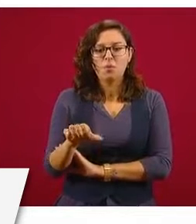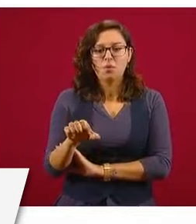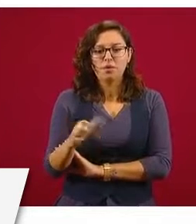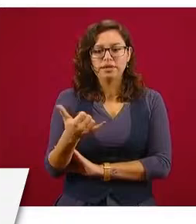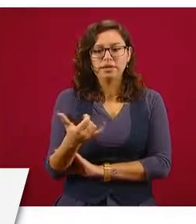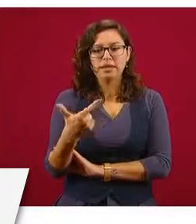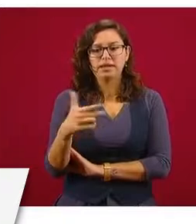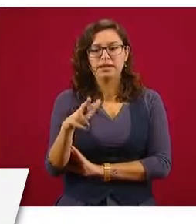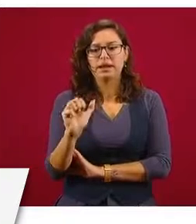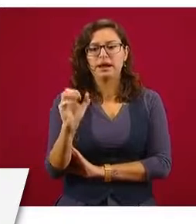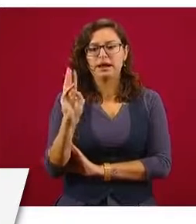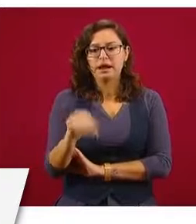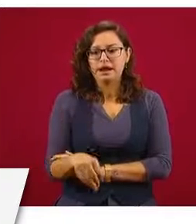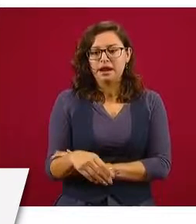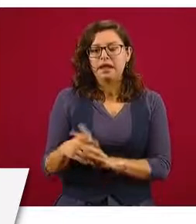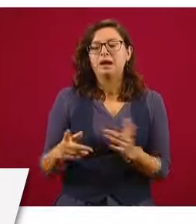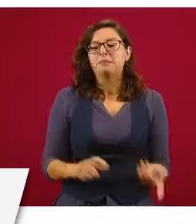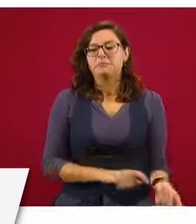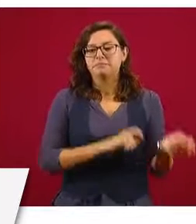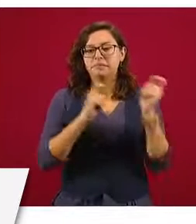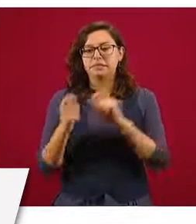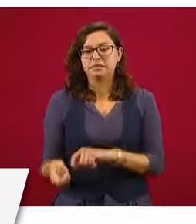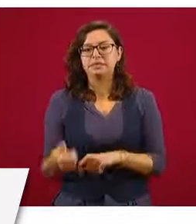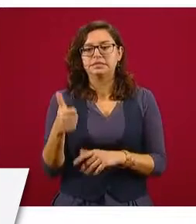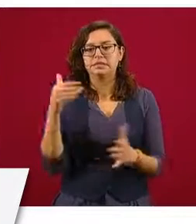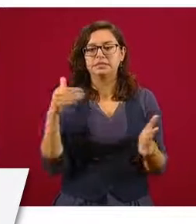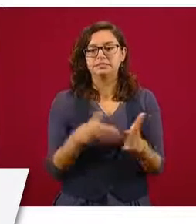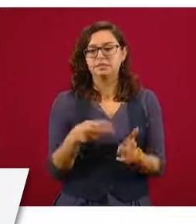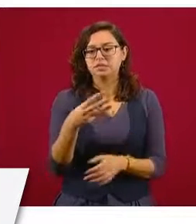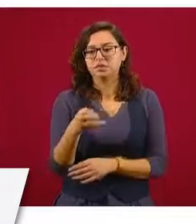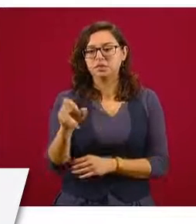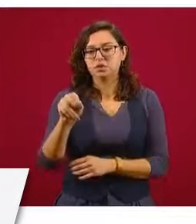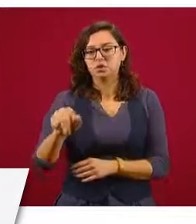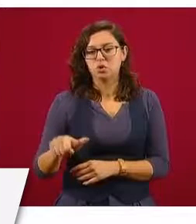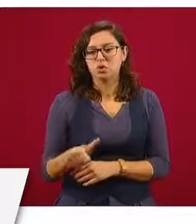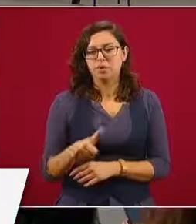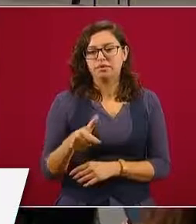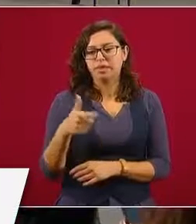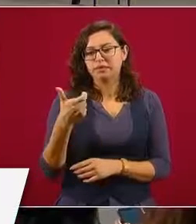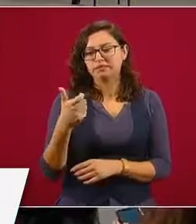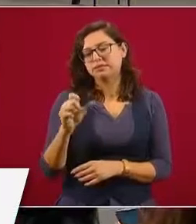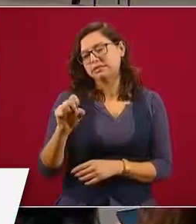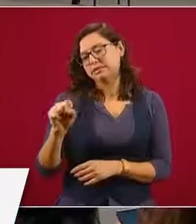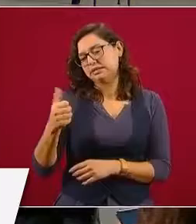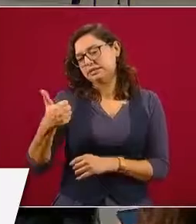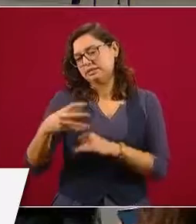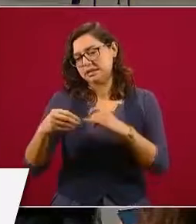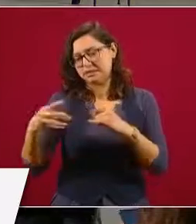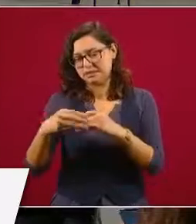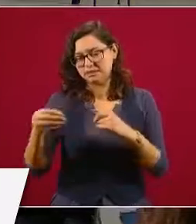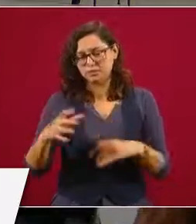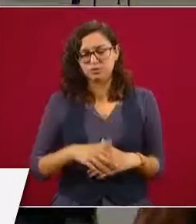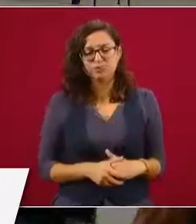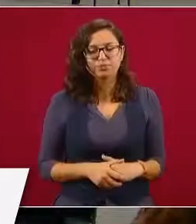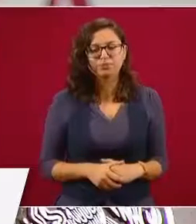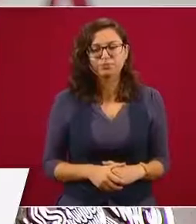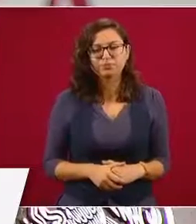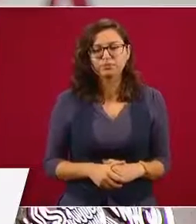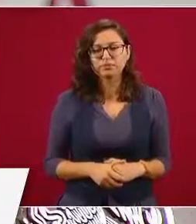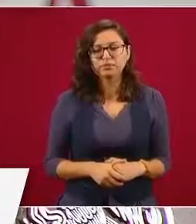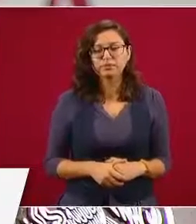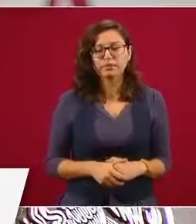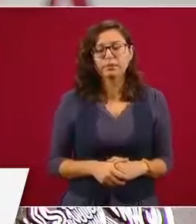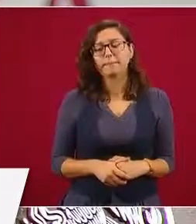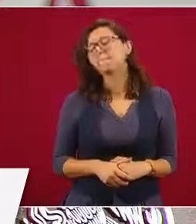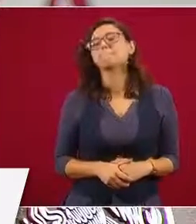mil 390 pesos con 66 centavos. ¿Quién es el que tiene más municipios